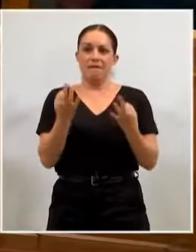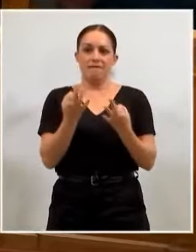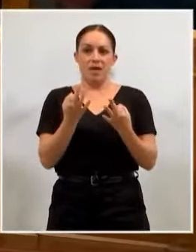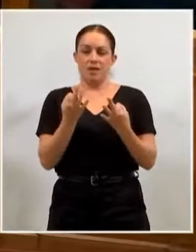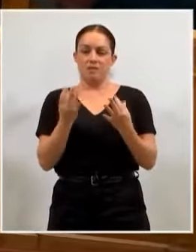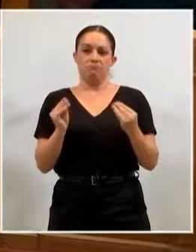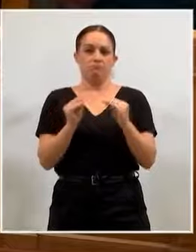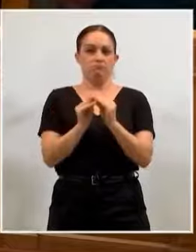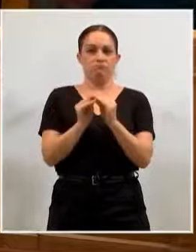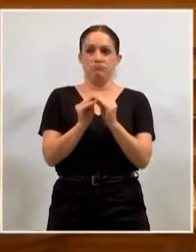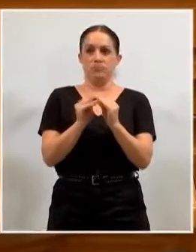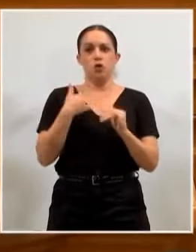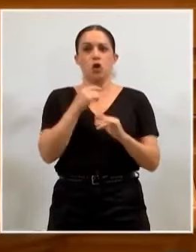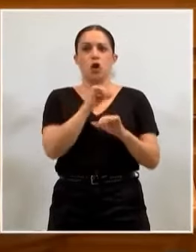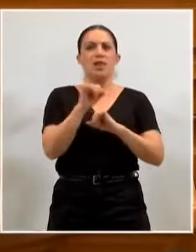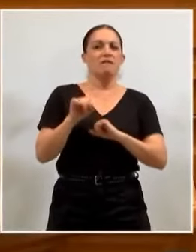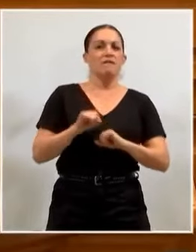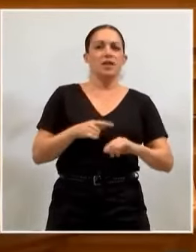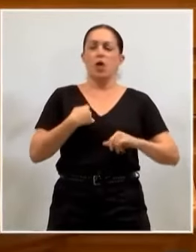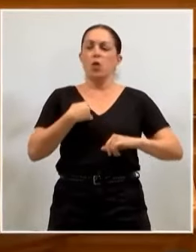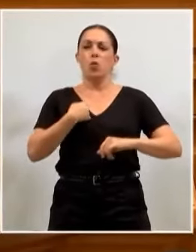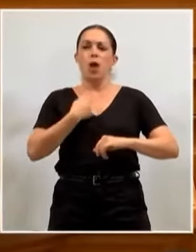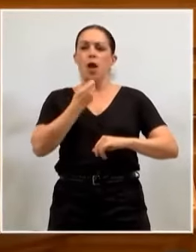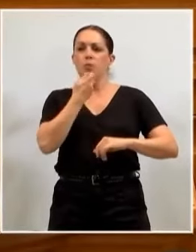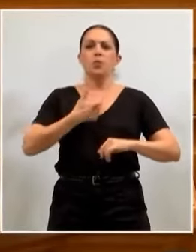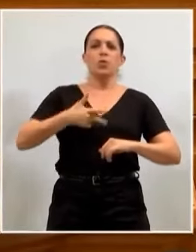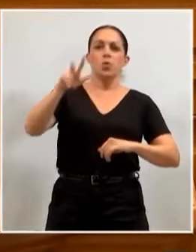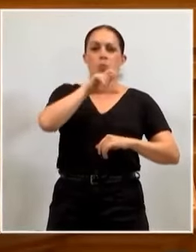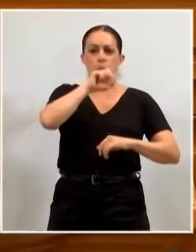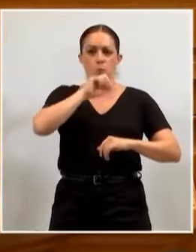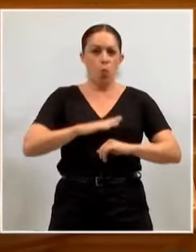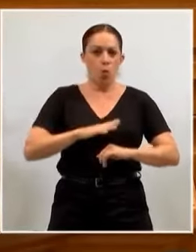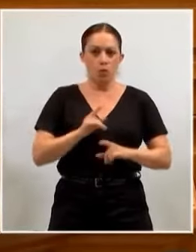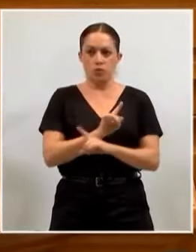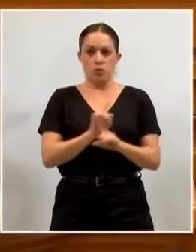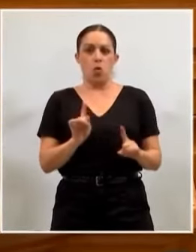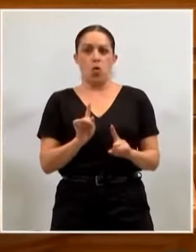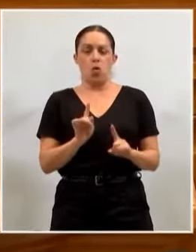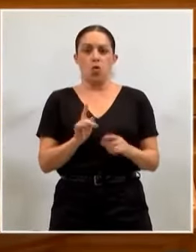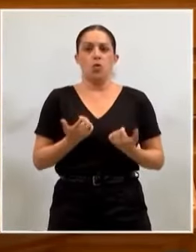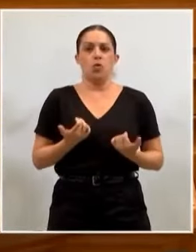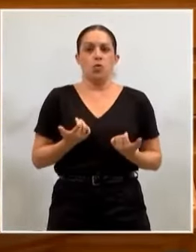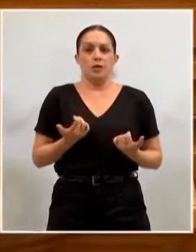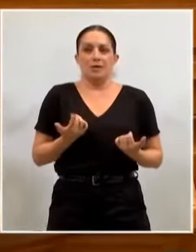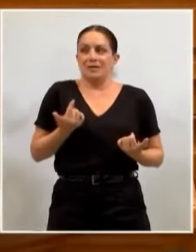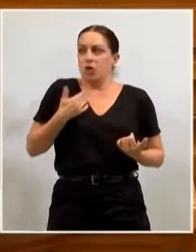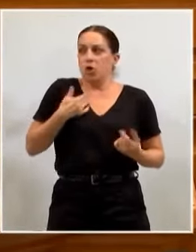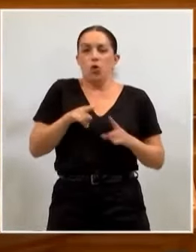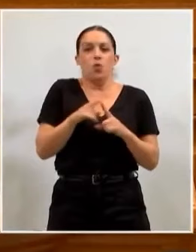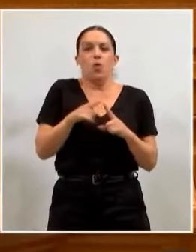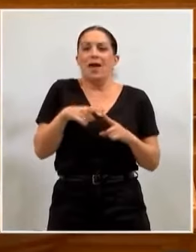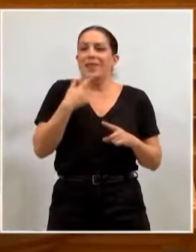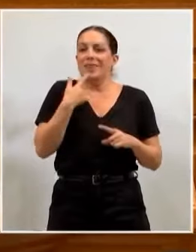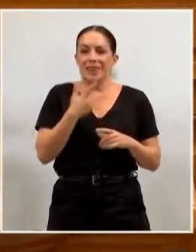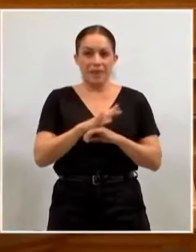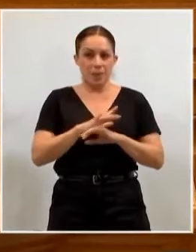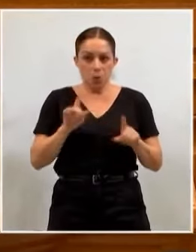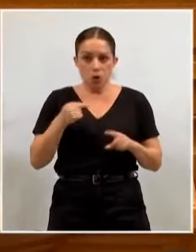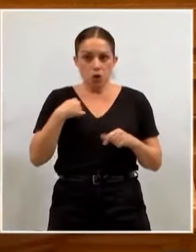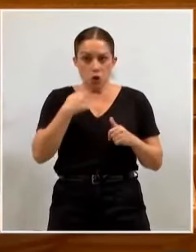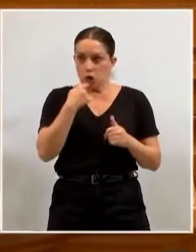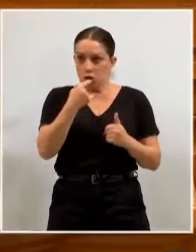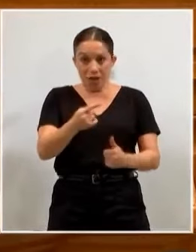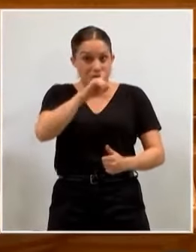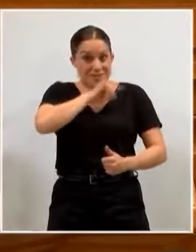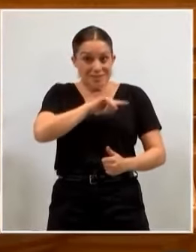No hago una defensa patriotera, ni estrictamente simbólica, ni demagógica. Lo vivo como